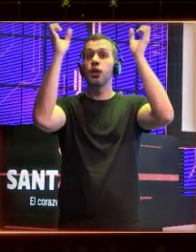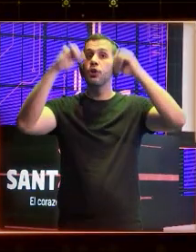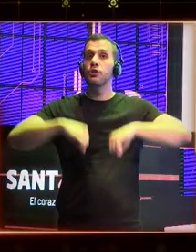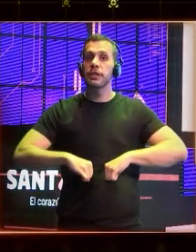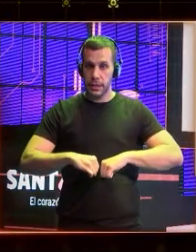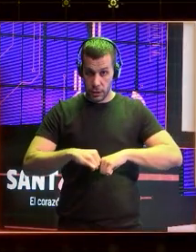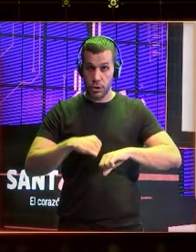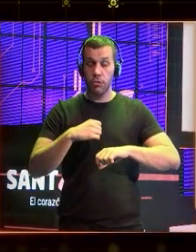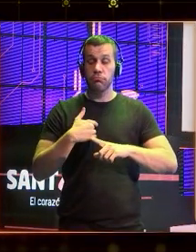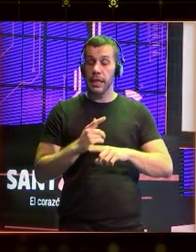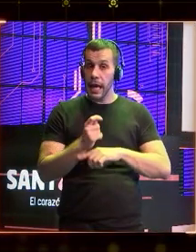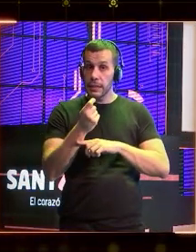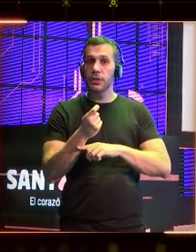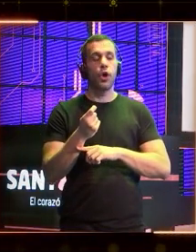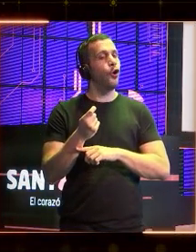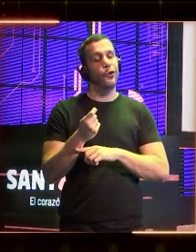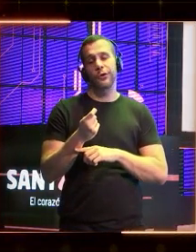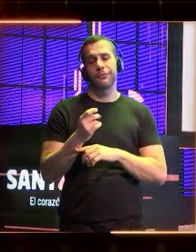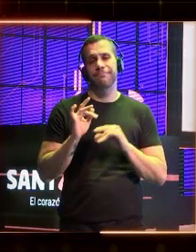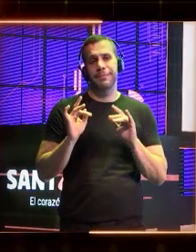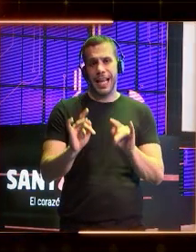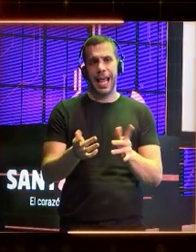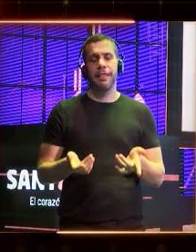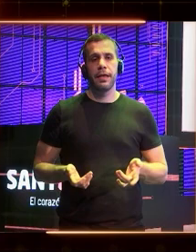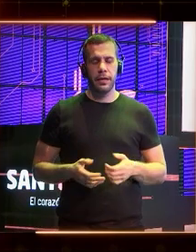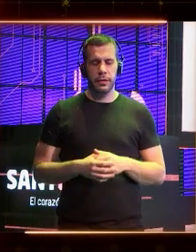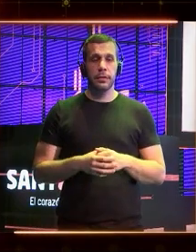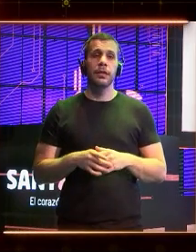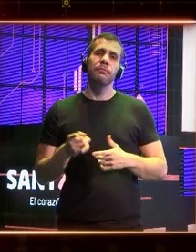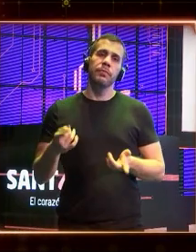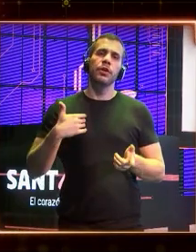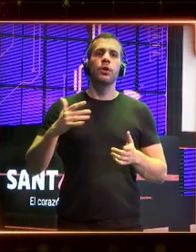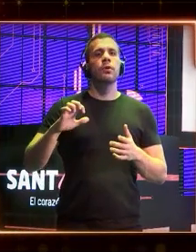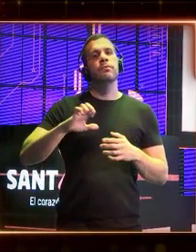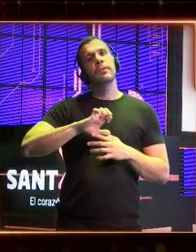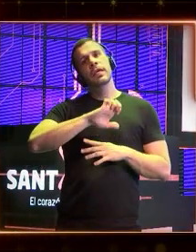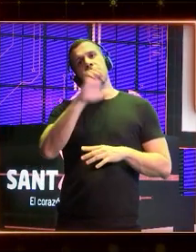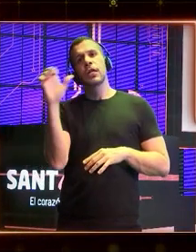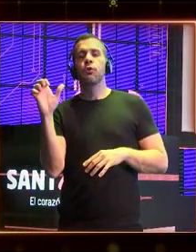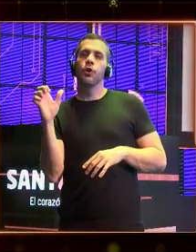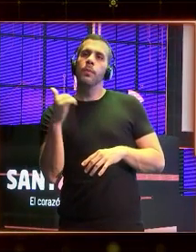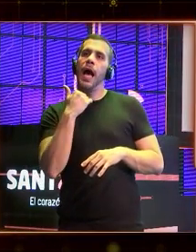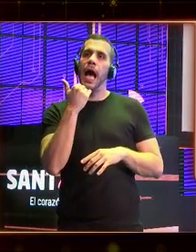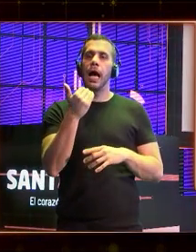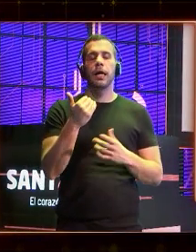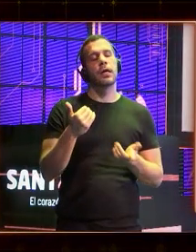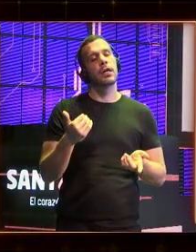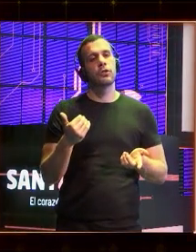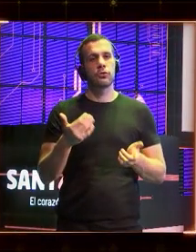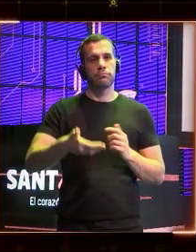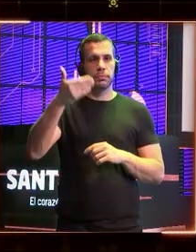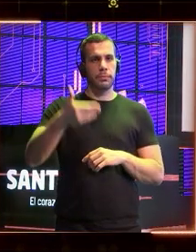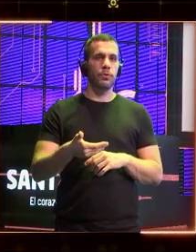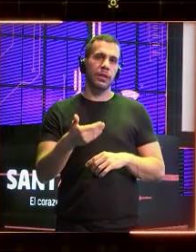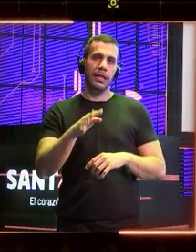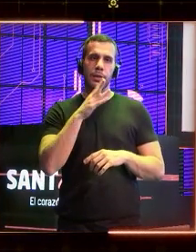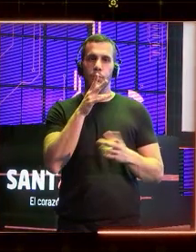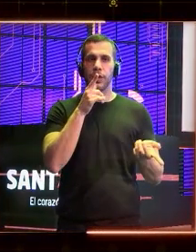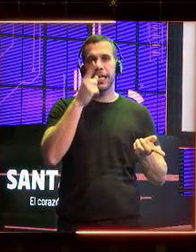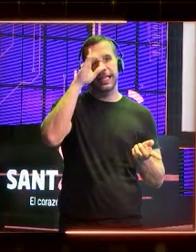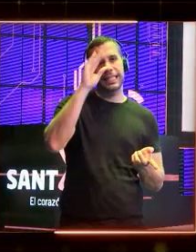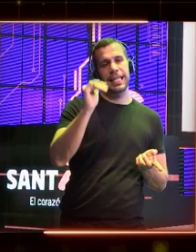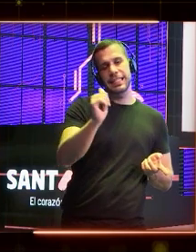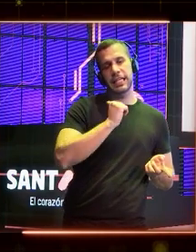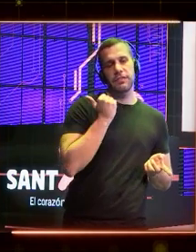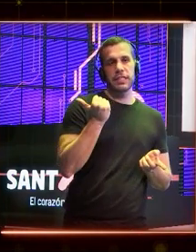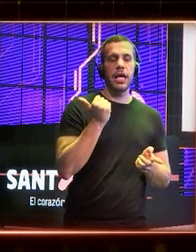esfuerzo de Europa. Pero el esfuerzo de Europa también sirve de una manera simbólica porque como yo digo la ley europea de inteligencia artificial no es un estándar